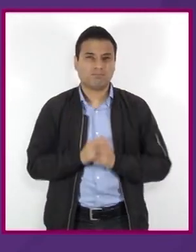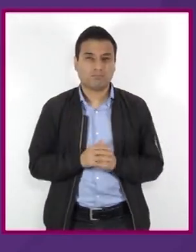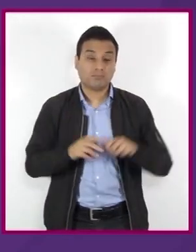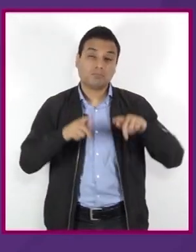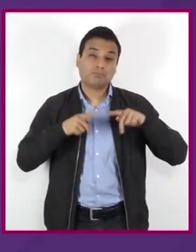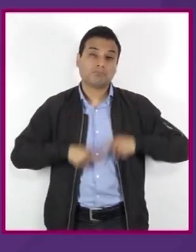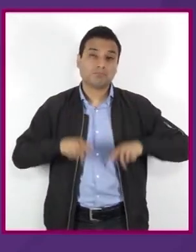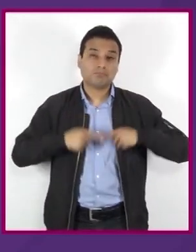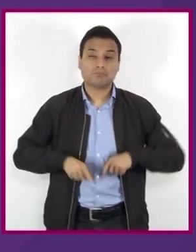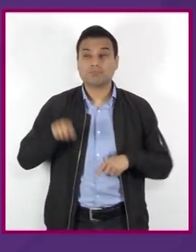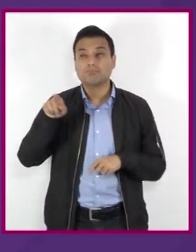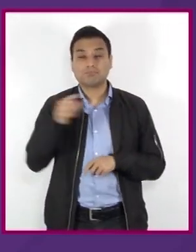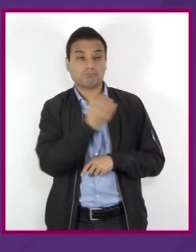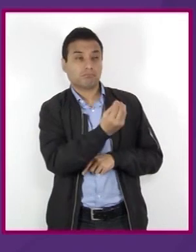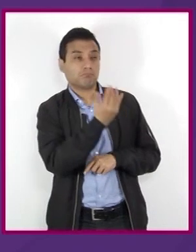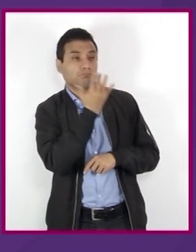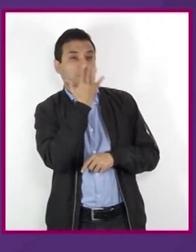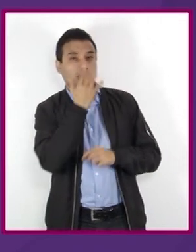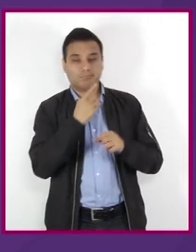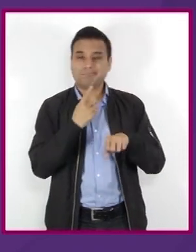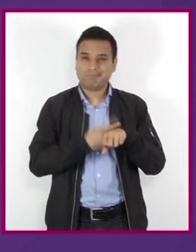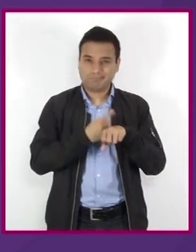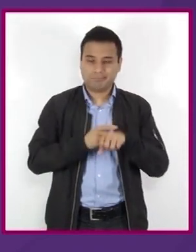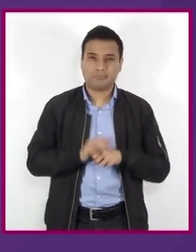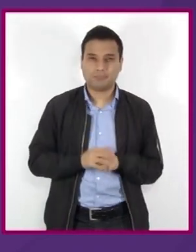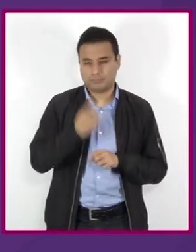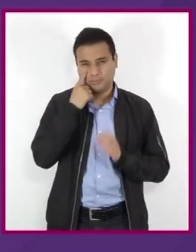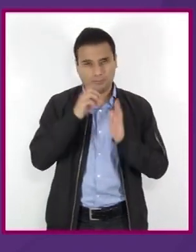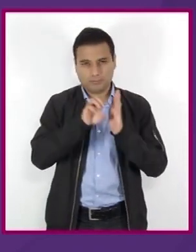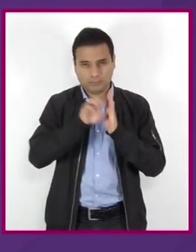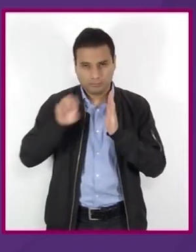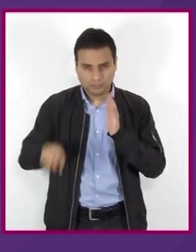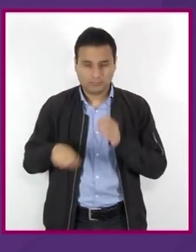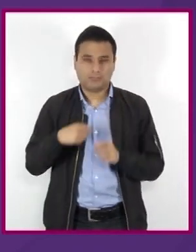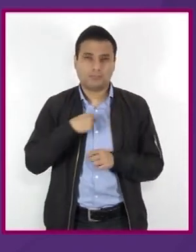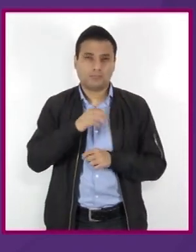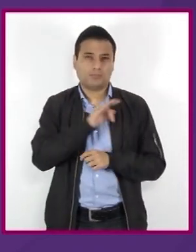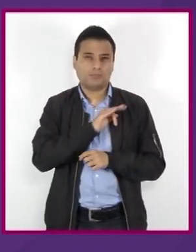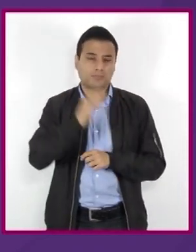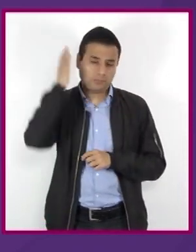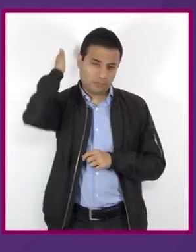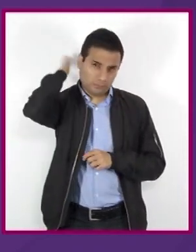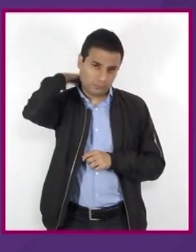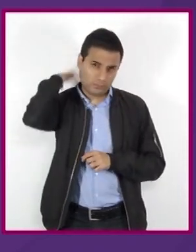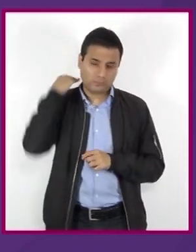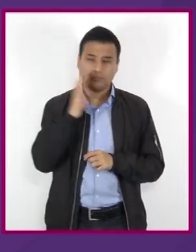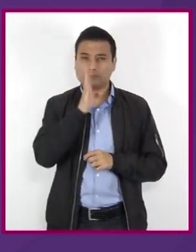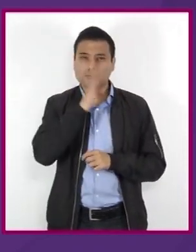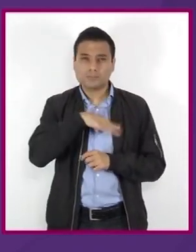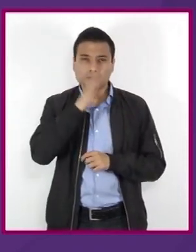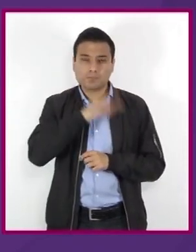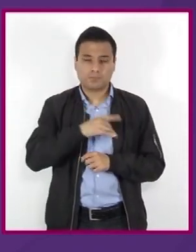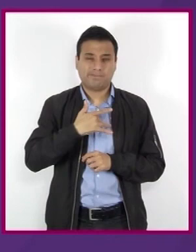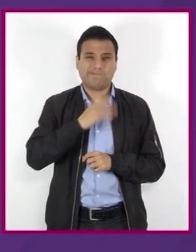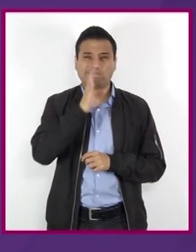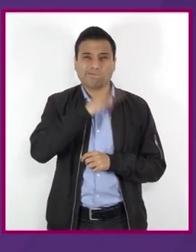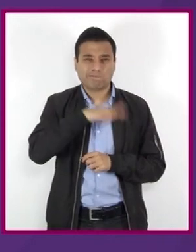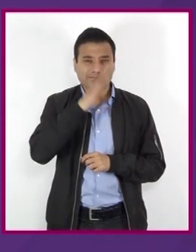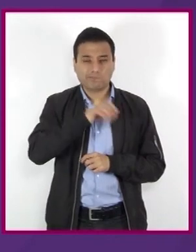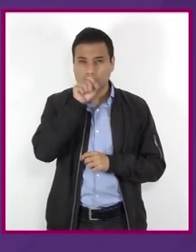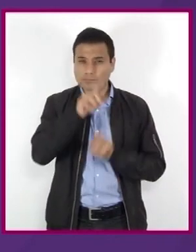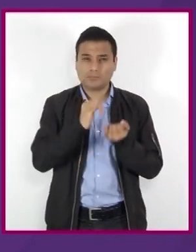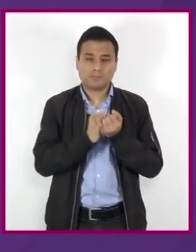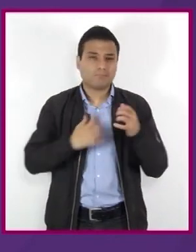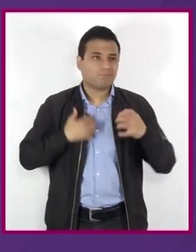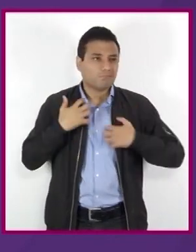A corto plazo, entre otras cosas, provoca el mal funcionamiento de los pulmones y del corazón, ansiedad y mal aliento.